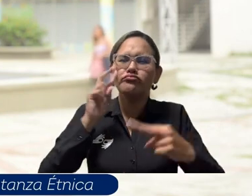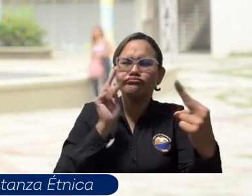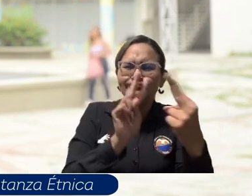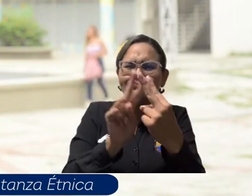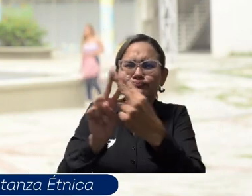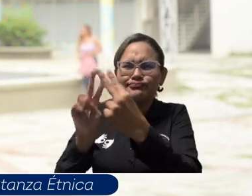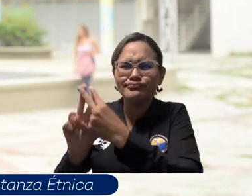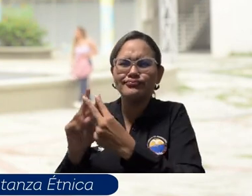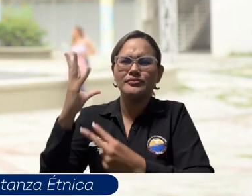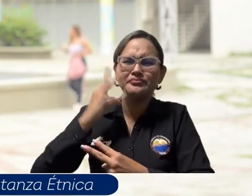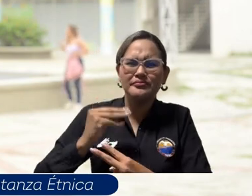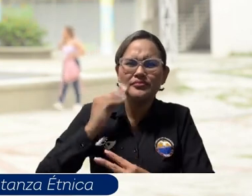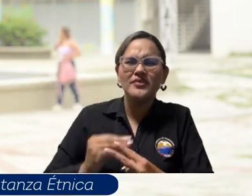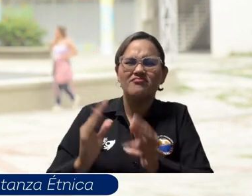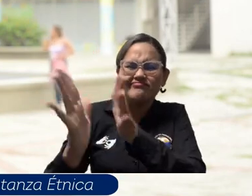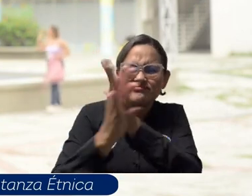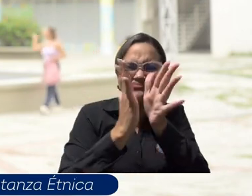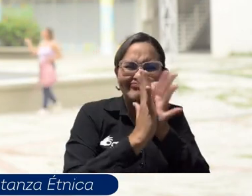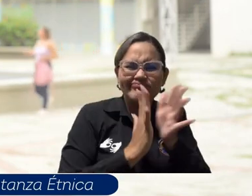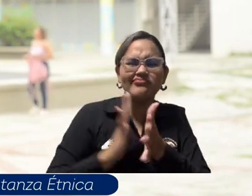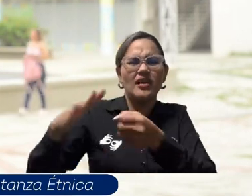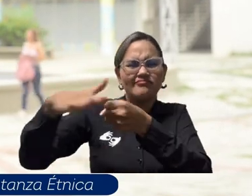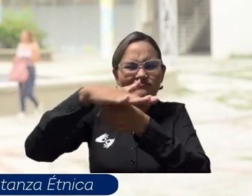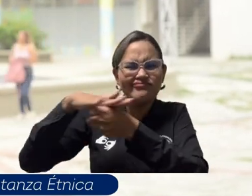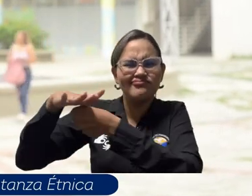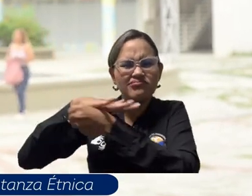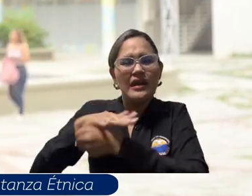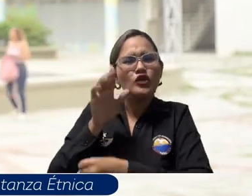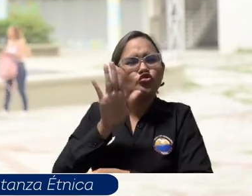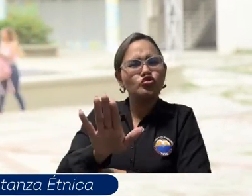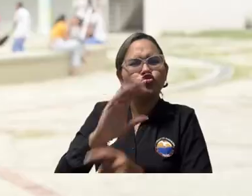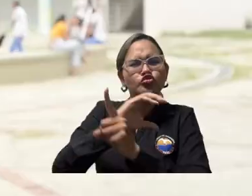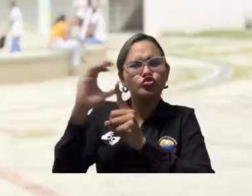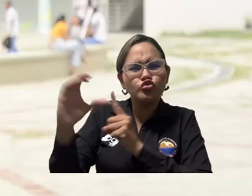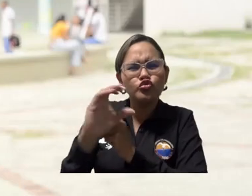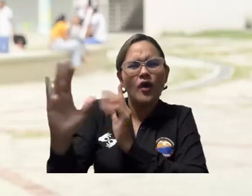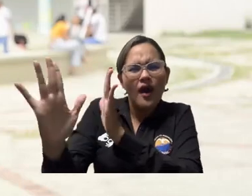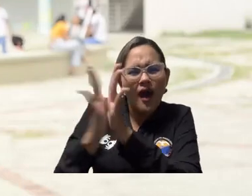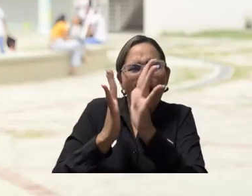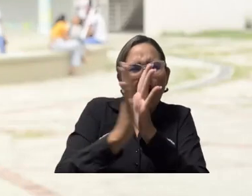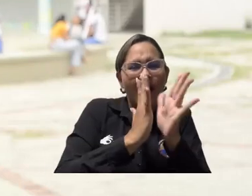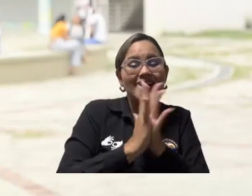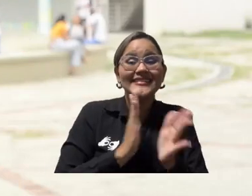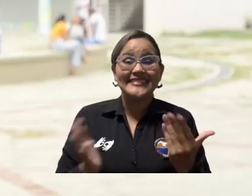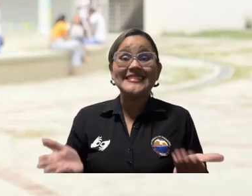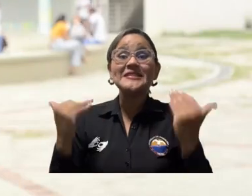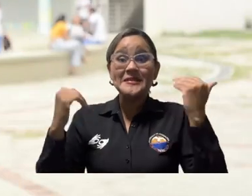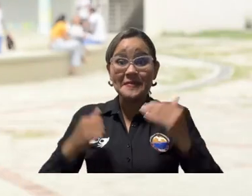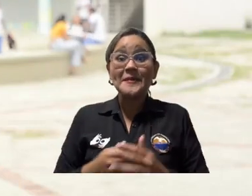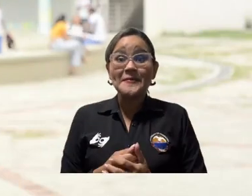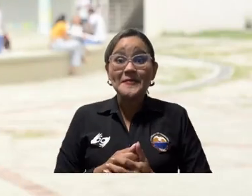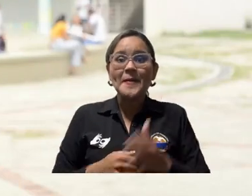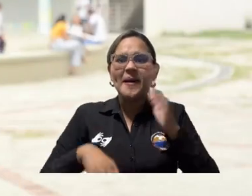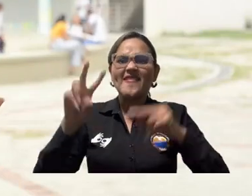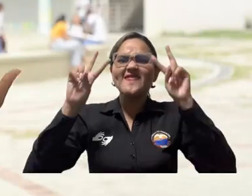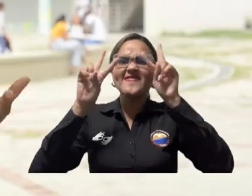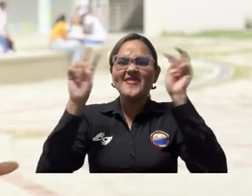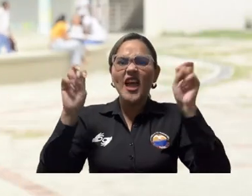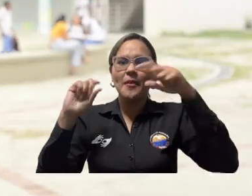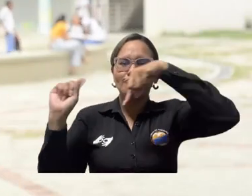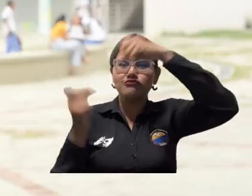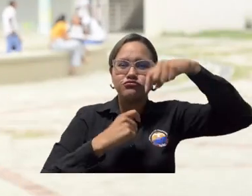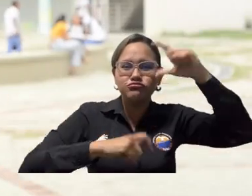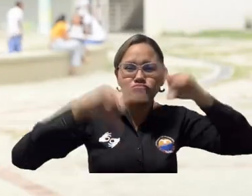las diferentes experiencias desde los territorios, desde las personas que viven la cultura. Dinamizar todo el tema de turismo